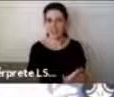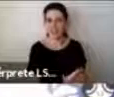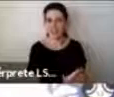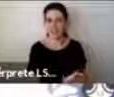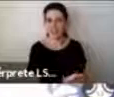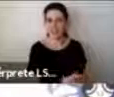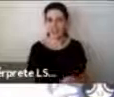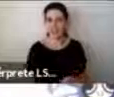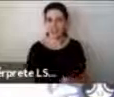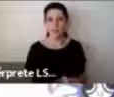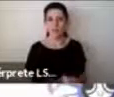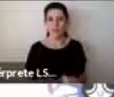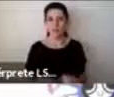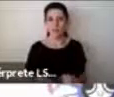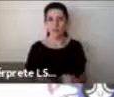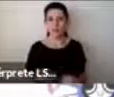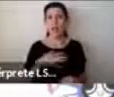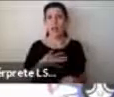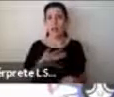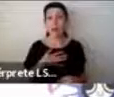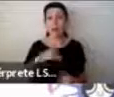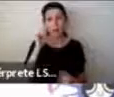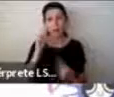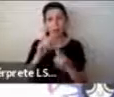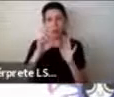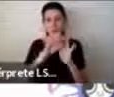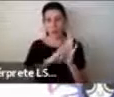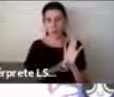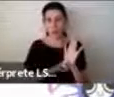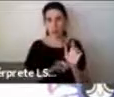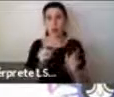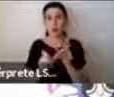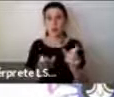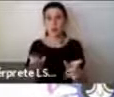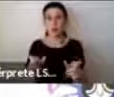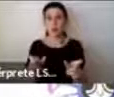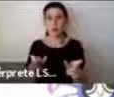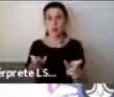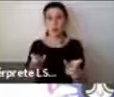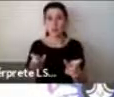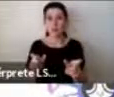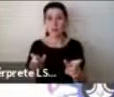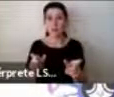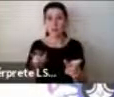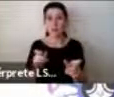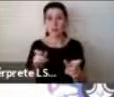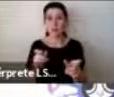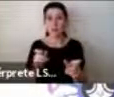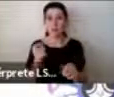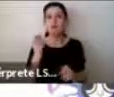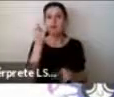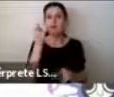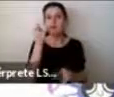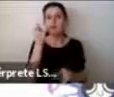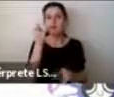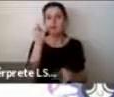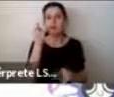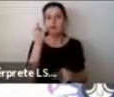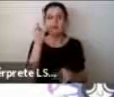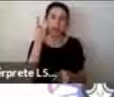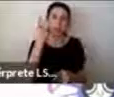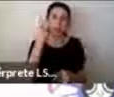Lo que pretendemos hacer con este proyecto es que las personas tengan una noción o una idea acerca de lo que son los trastornos del neurodesarrollo